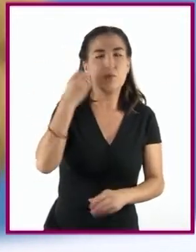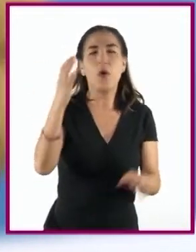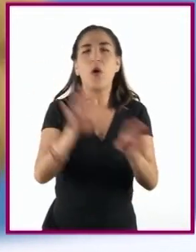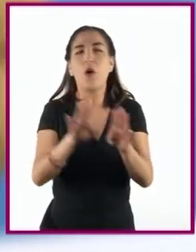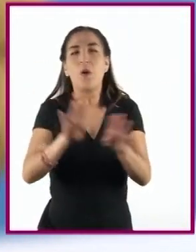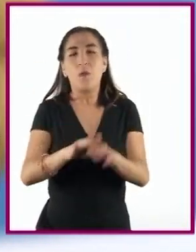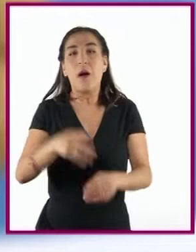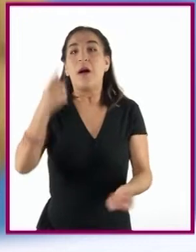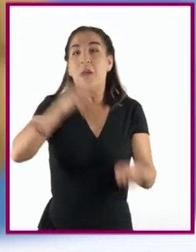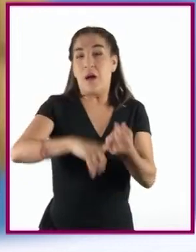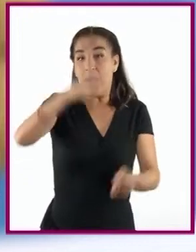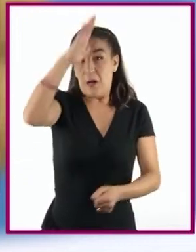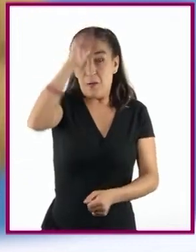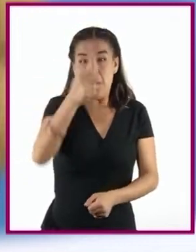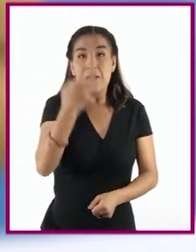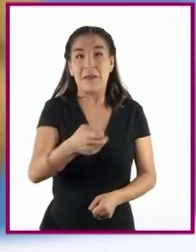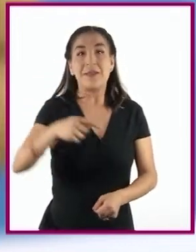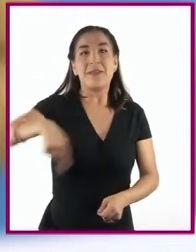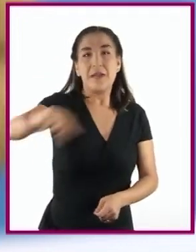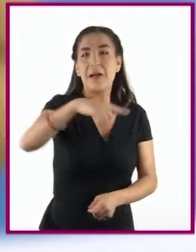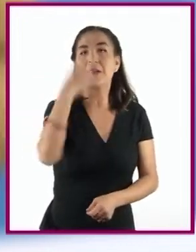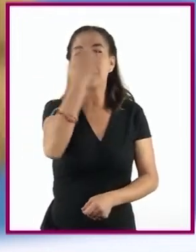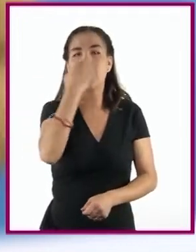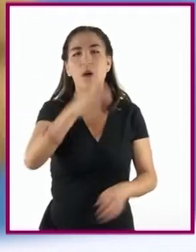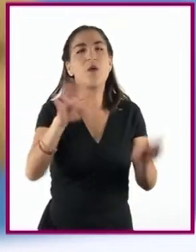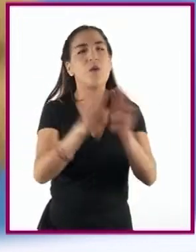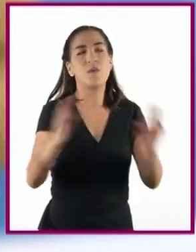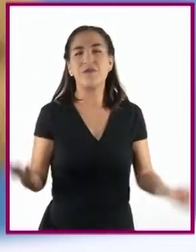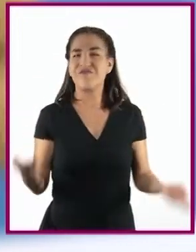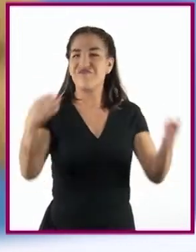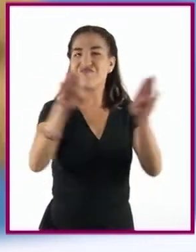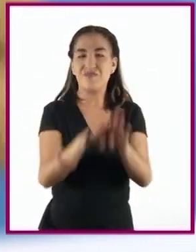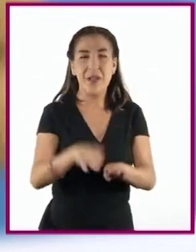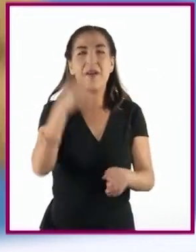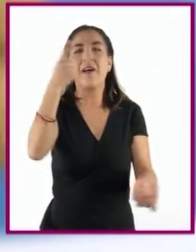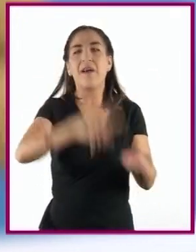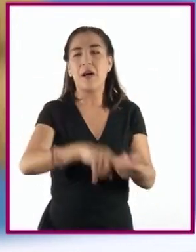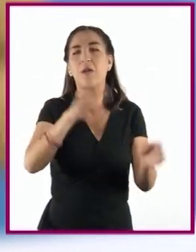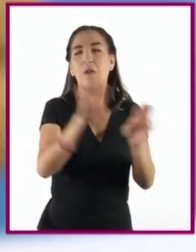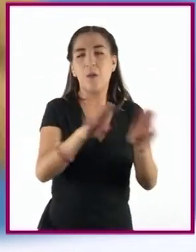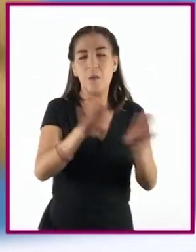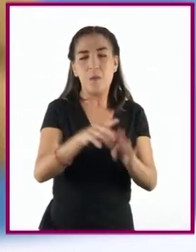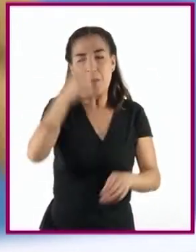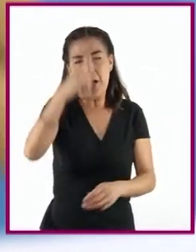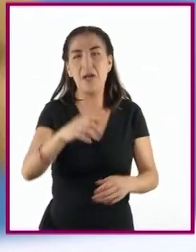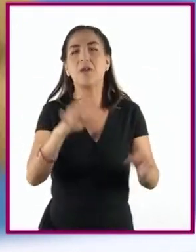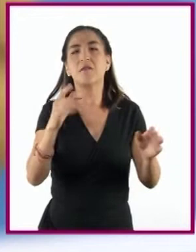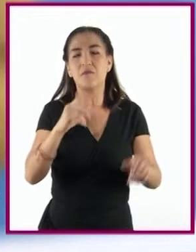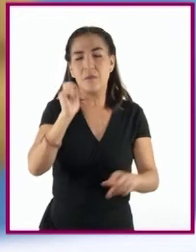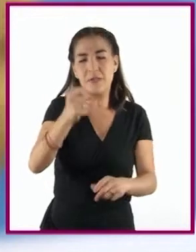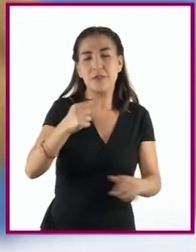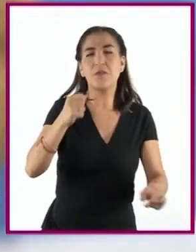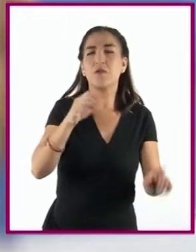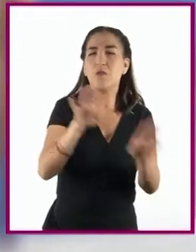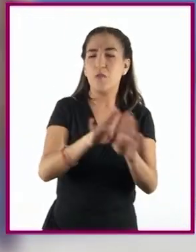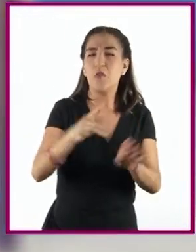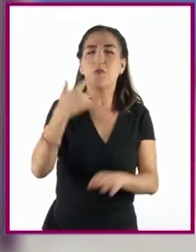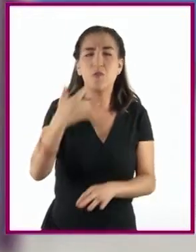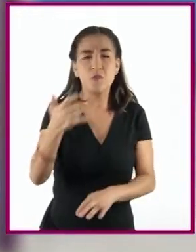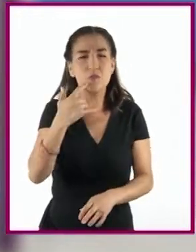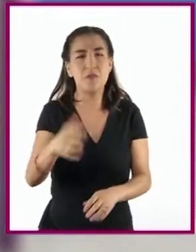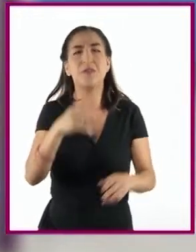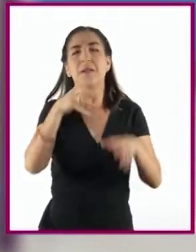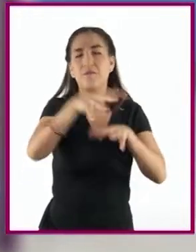cada escuela habría paros y ahí mismo surgió la idea de las brigadas y de los comités de lucha en cada facultad. Los